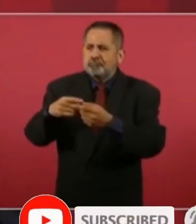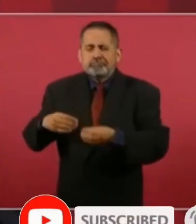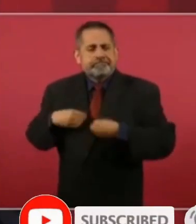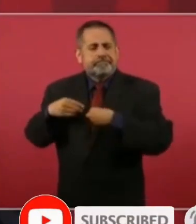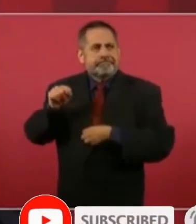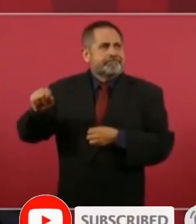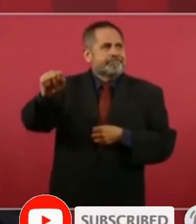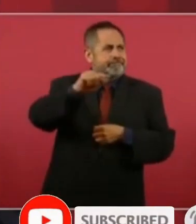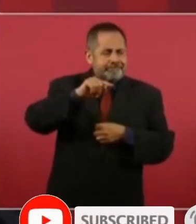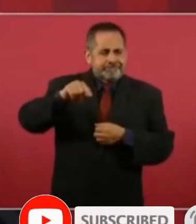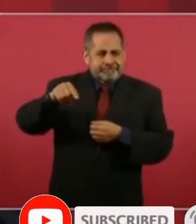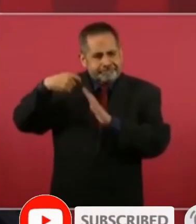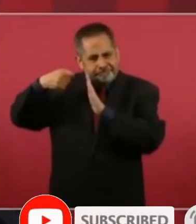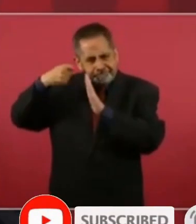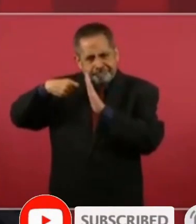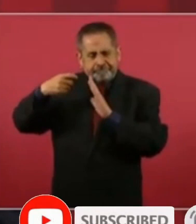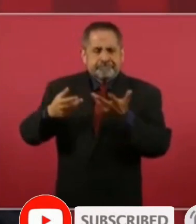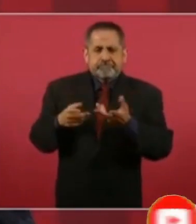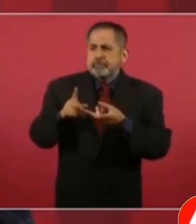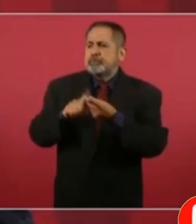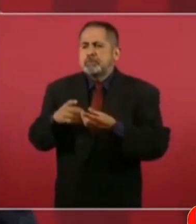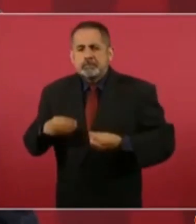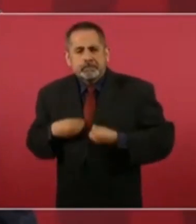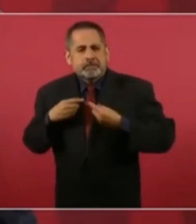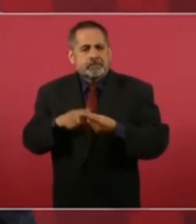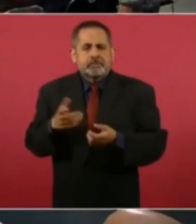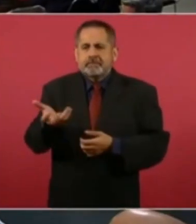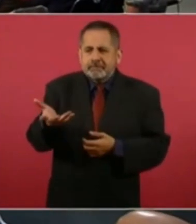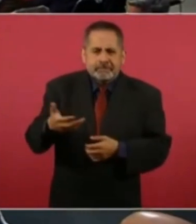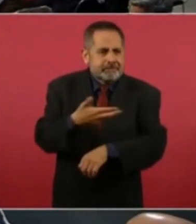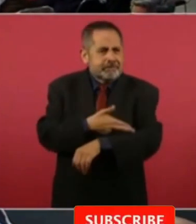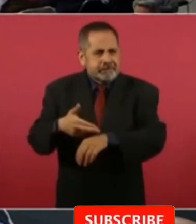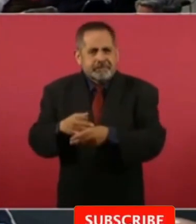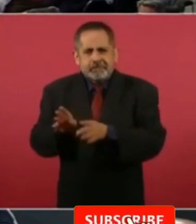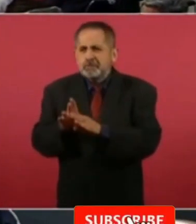Y en dónde están, a qué se dedican,